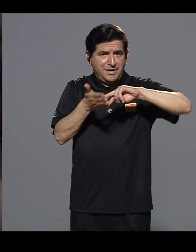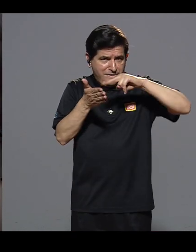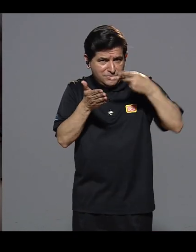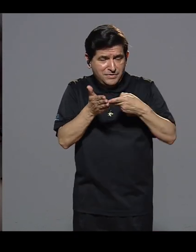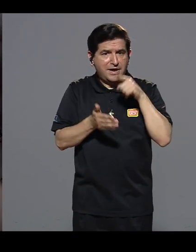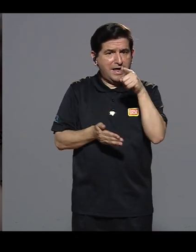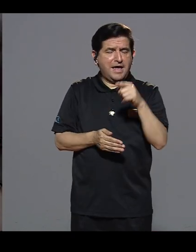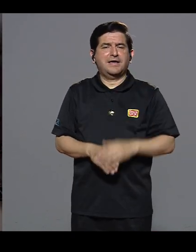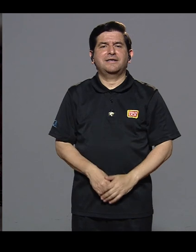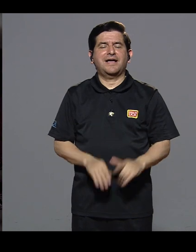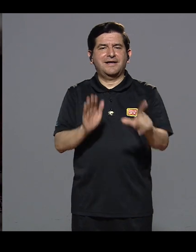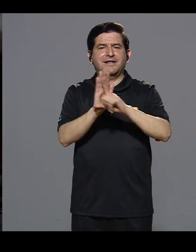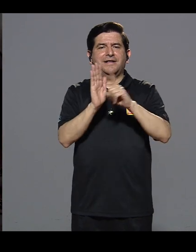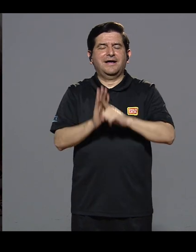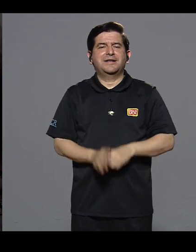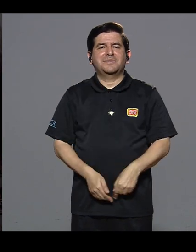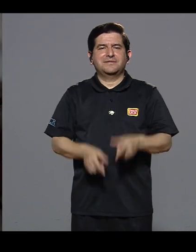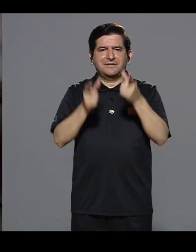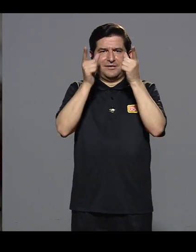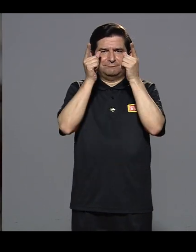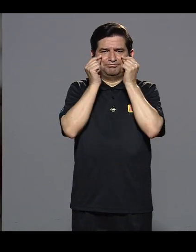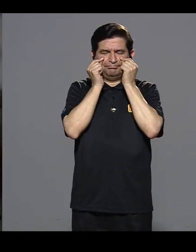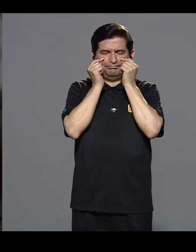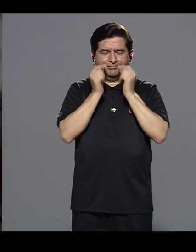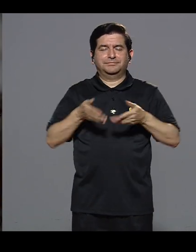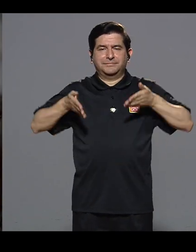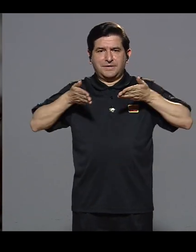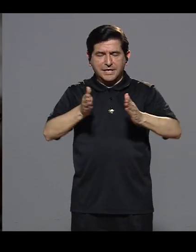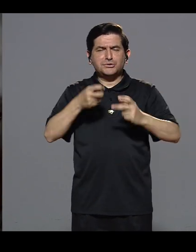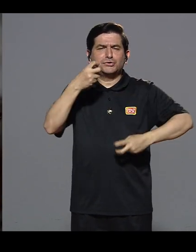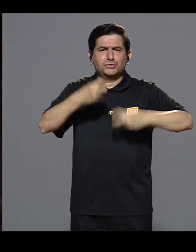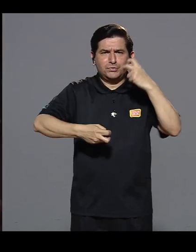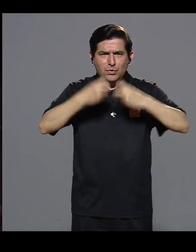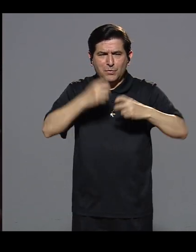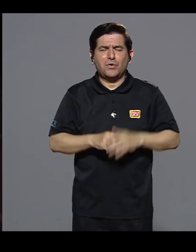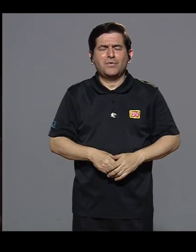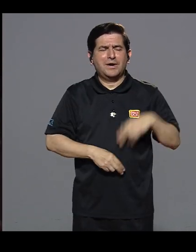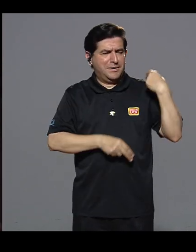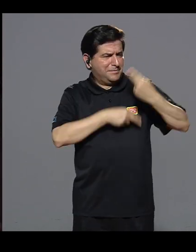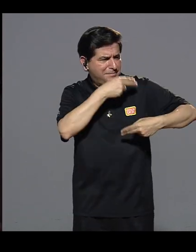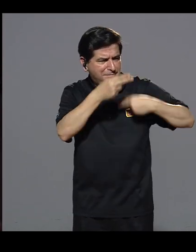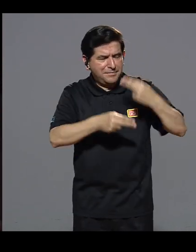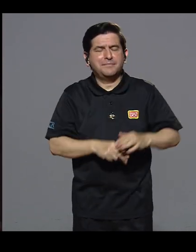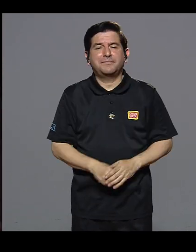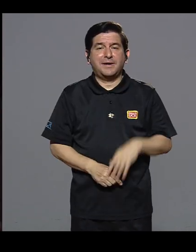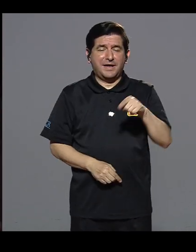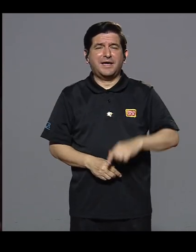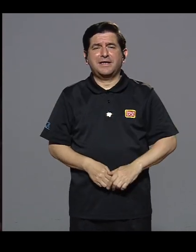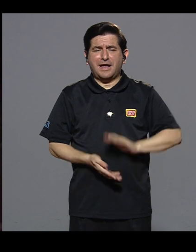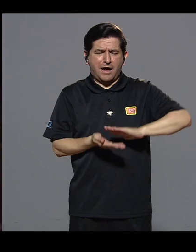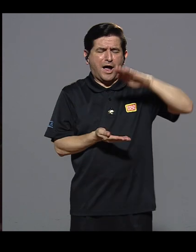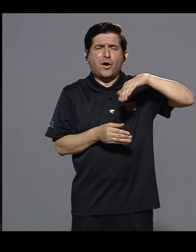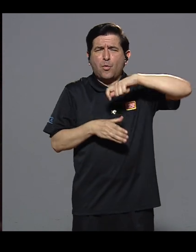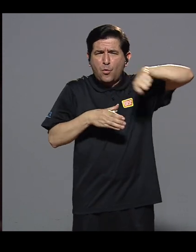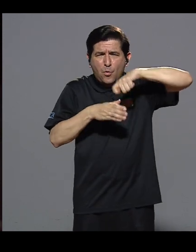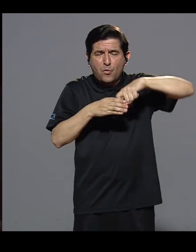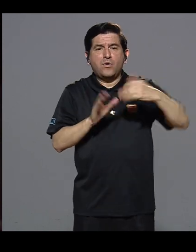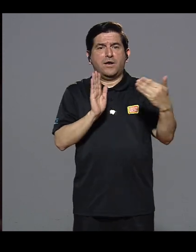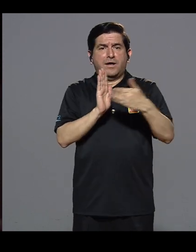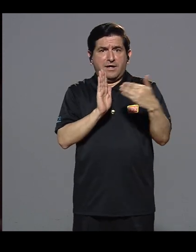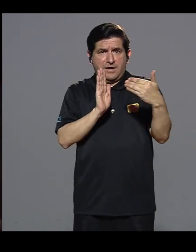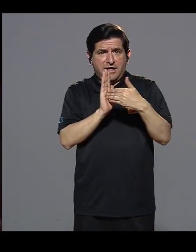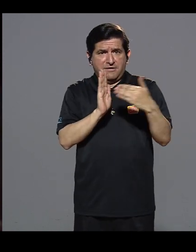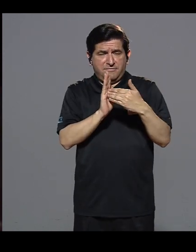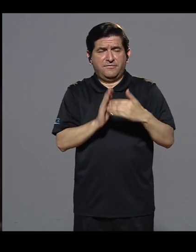En términos médicos, ella es legalmente ciega, ¿verdad? Nació con un problema congénito de